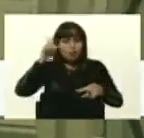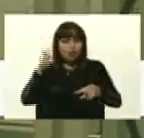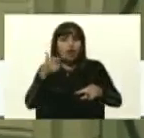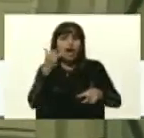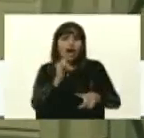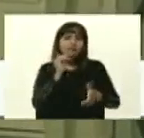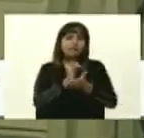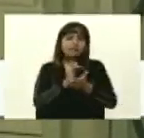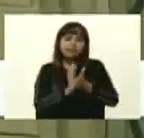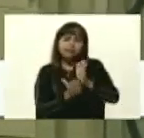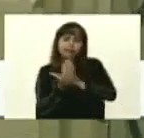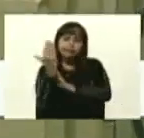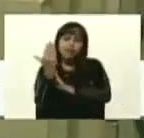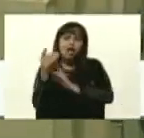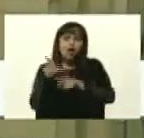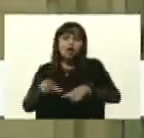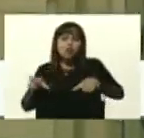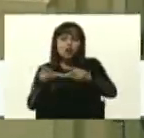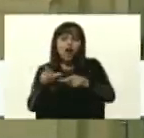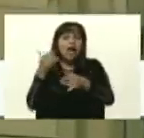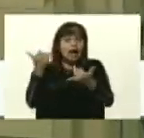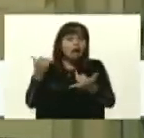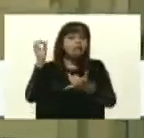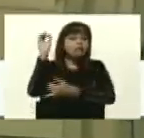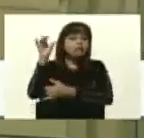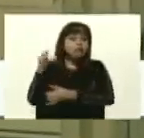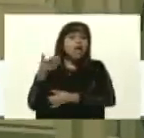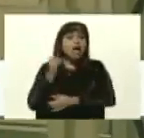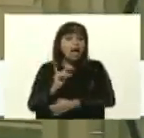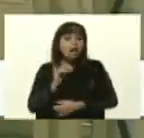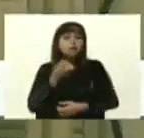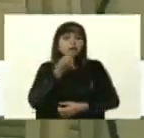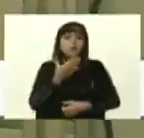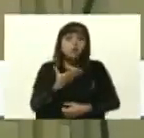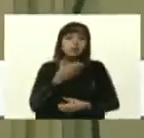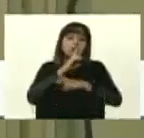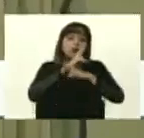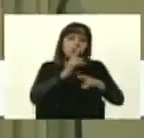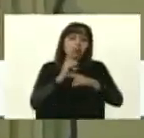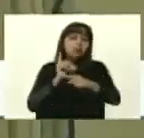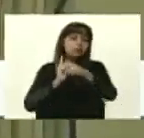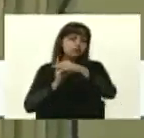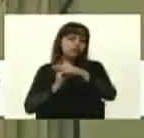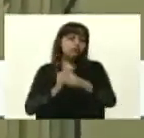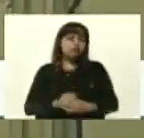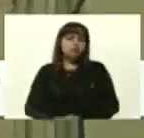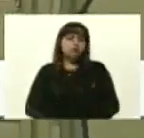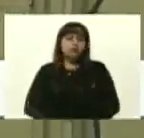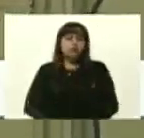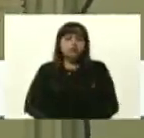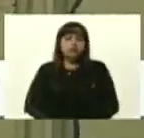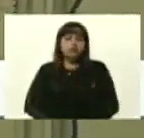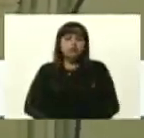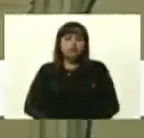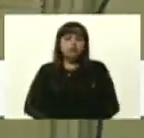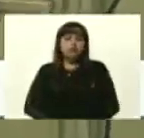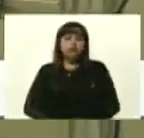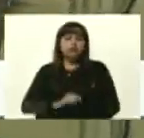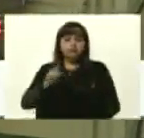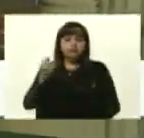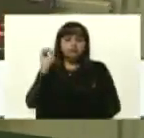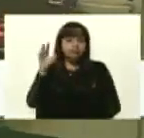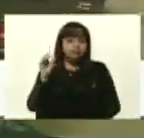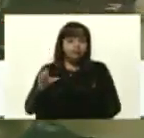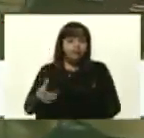en una intersección y ha estado dando resultados muy satisfactorios. Esta tarjeta electrónica tiene